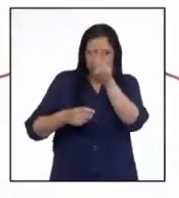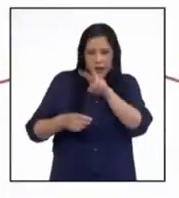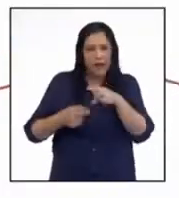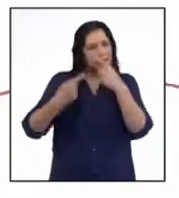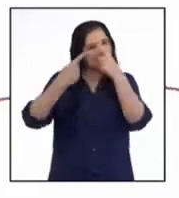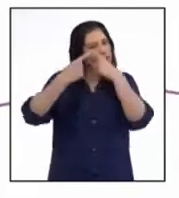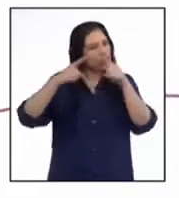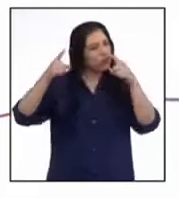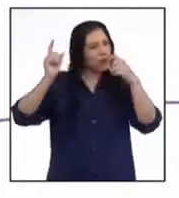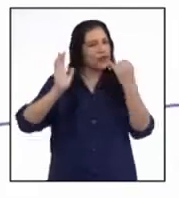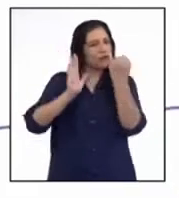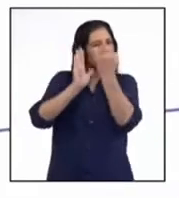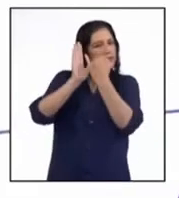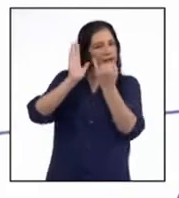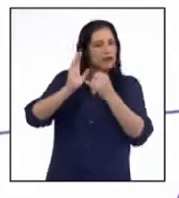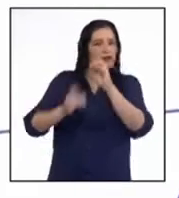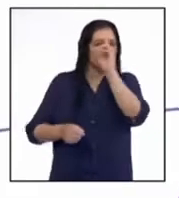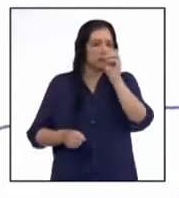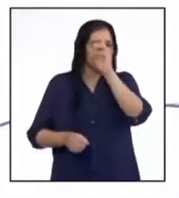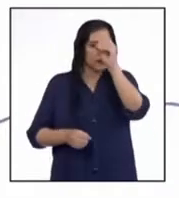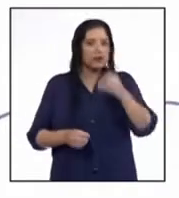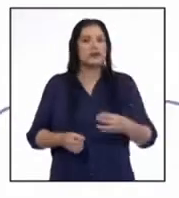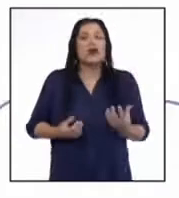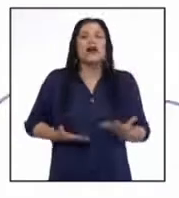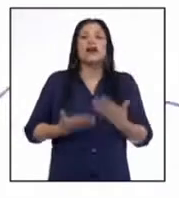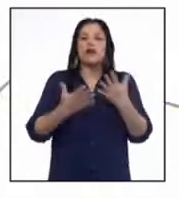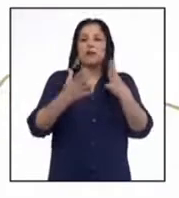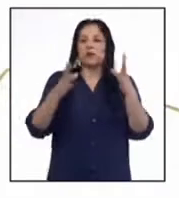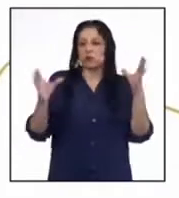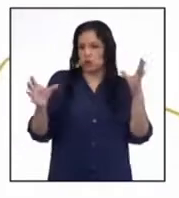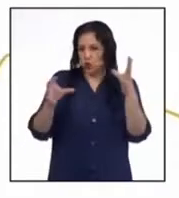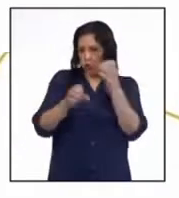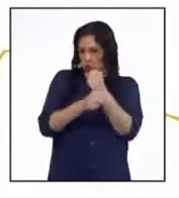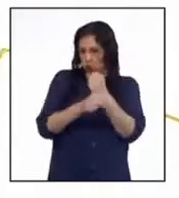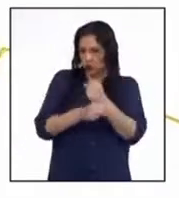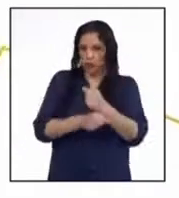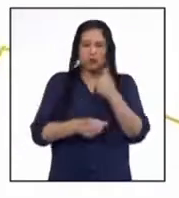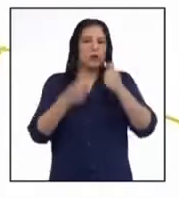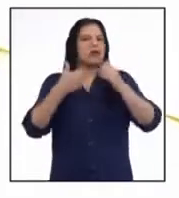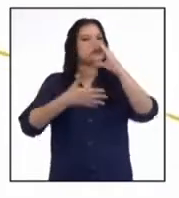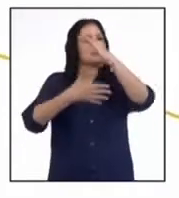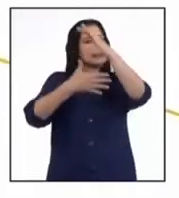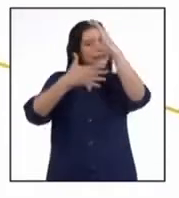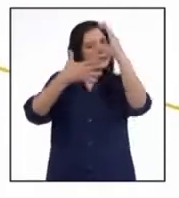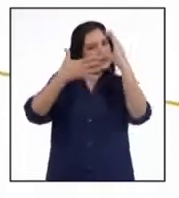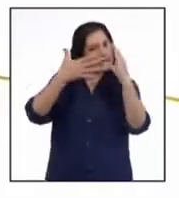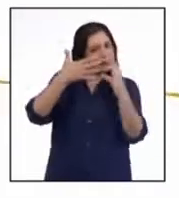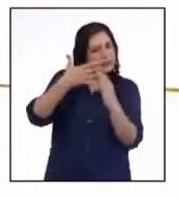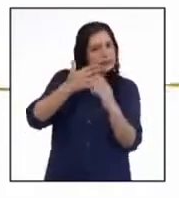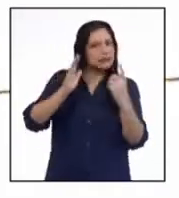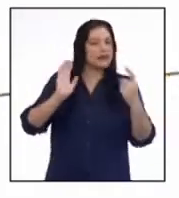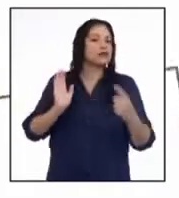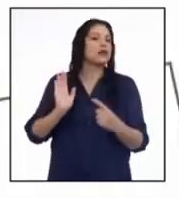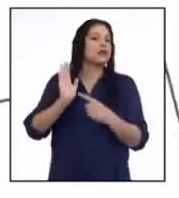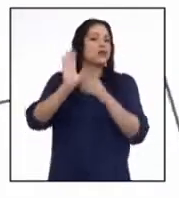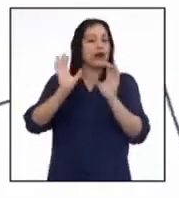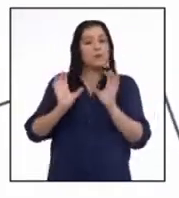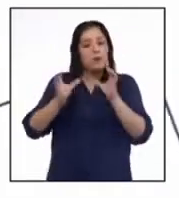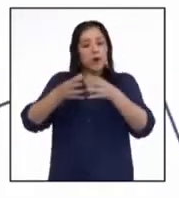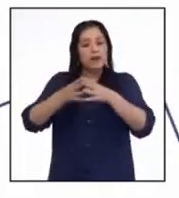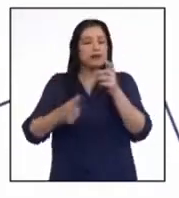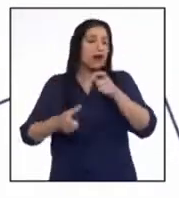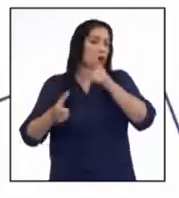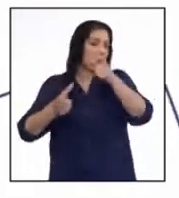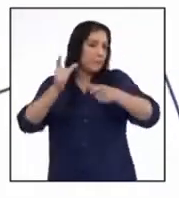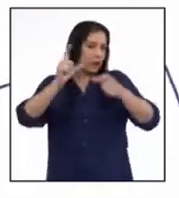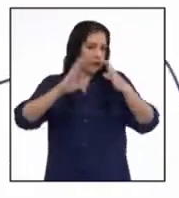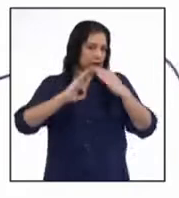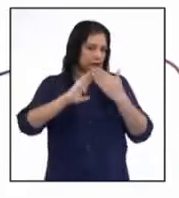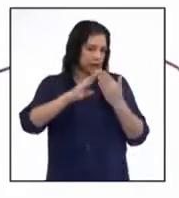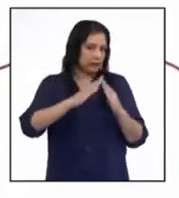variedad de gráficos estadísticos y establecemos conclusiones sobre las características de una muestra o población.